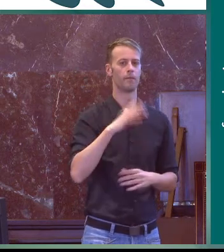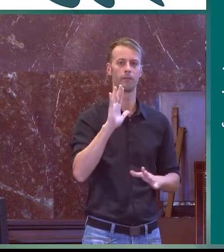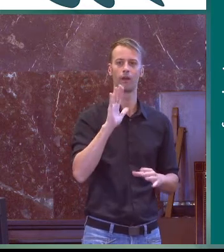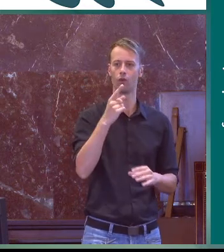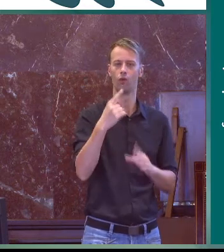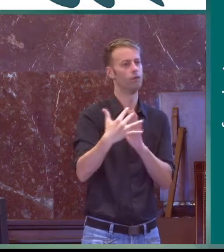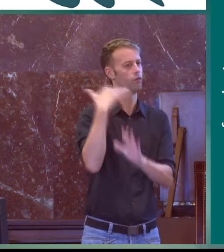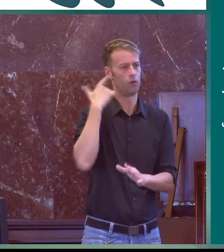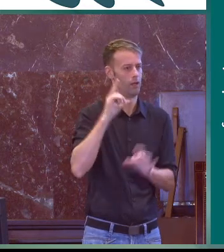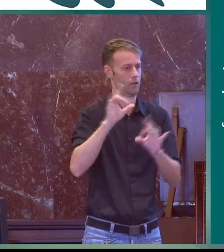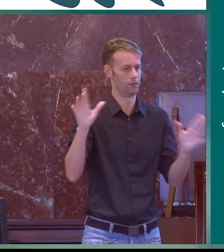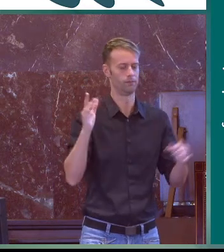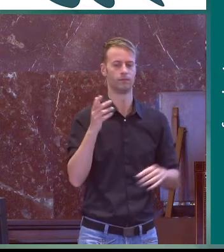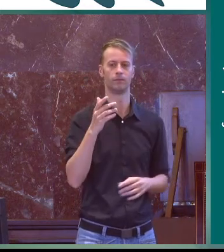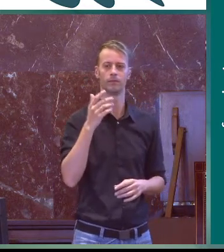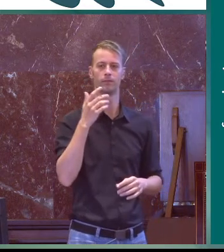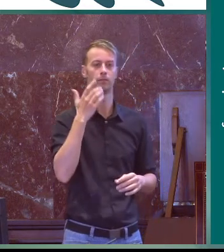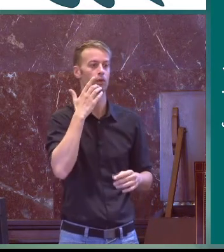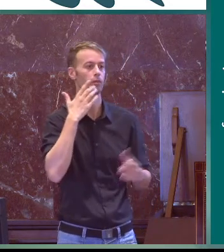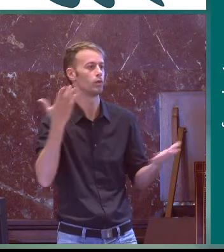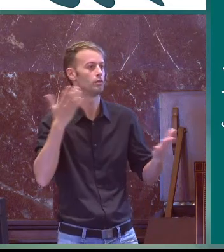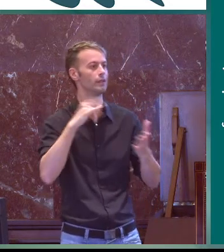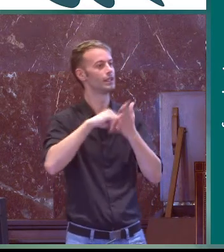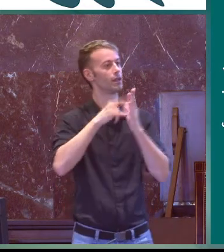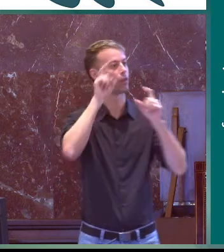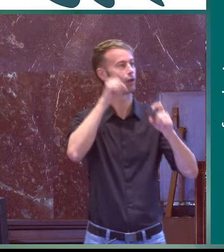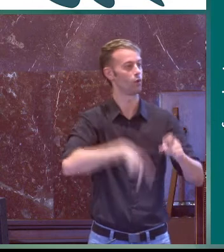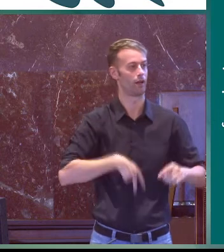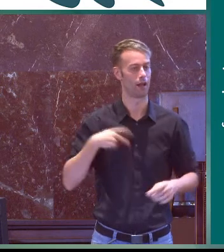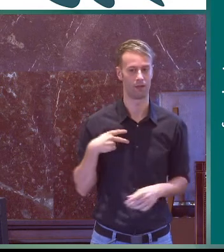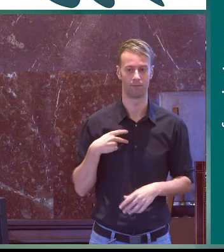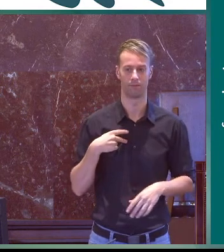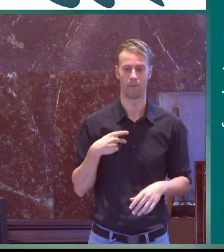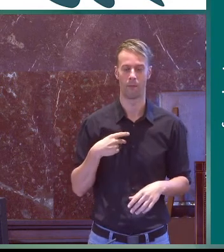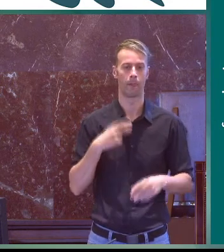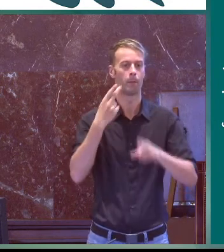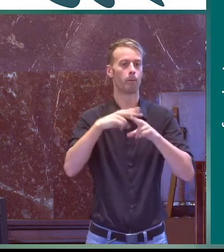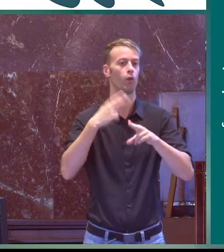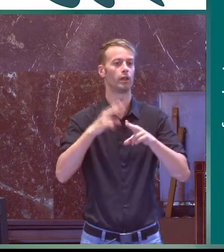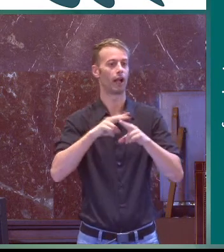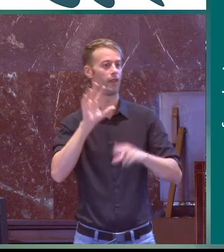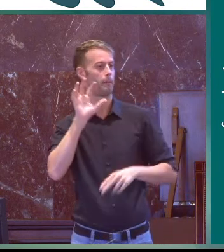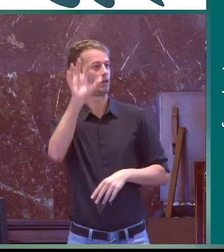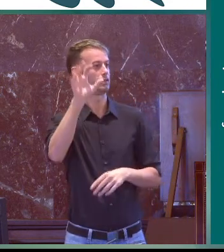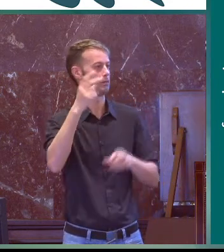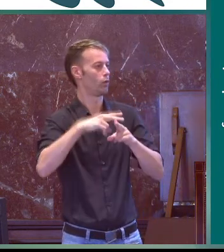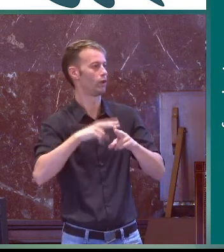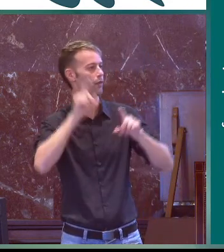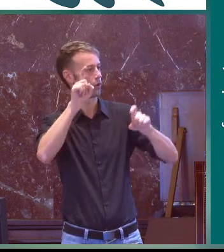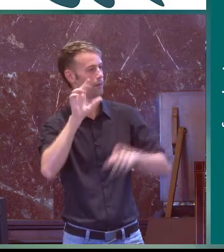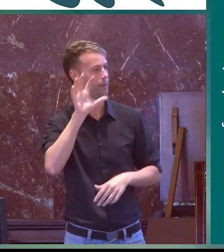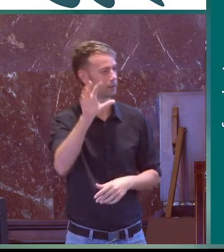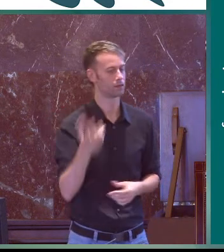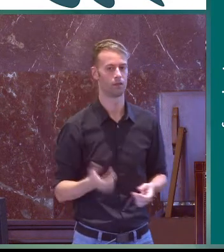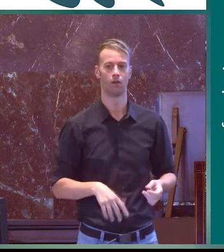es con el que nunca va a tener contacto el niño pero que influye claramente por ejemplo el sistema educativo en general la política del